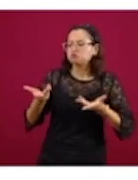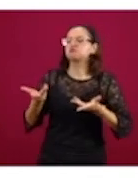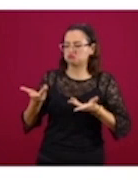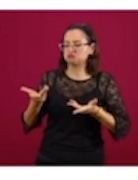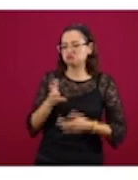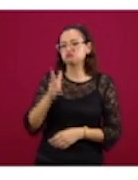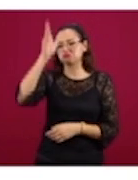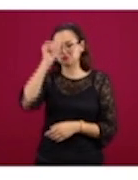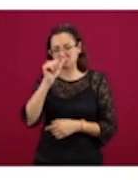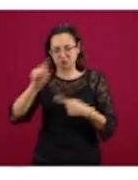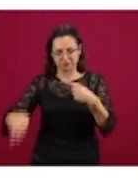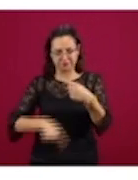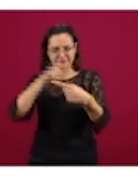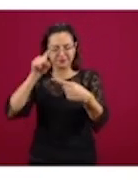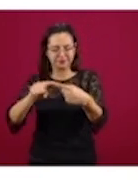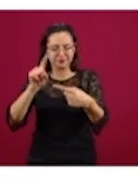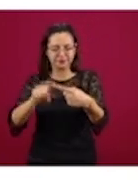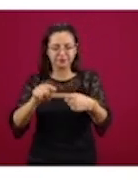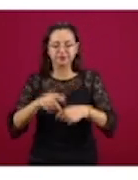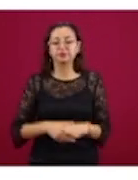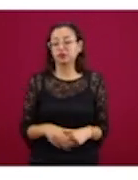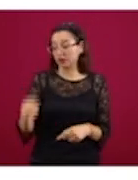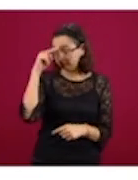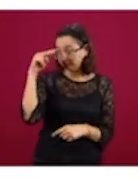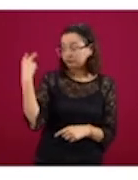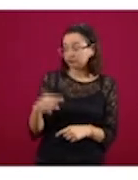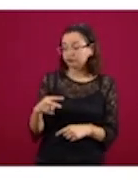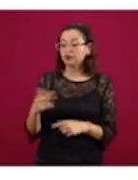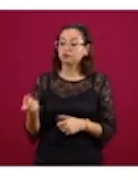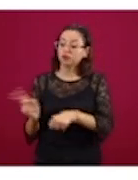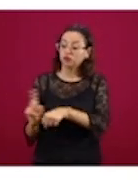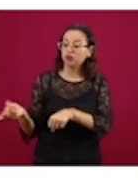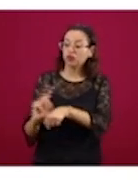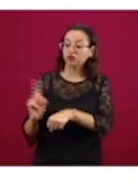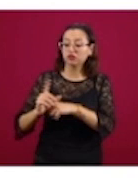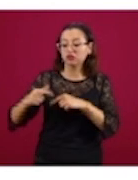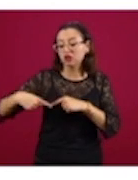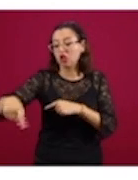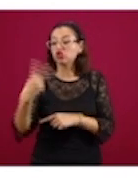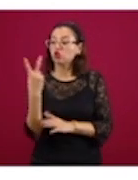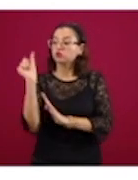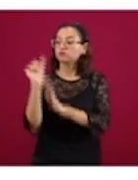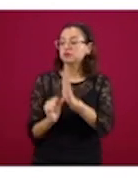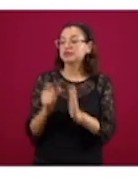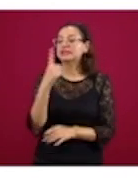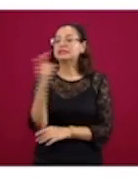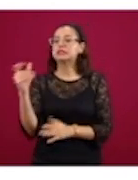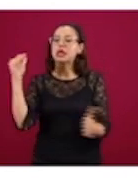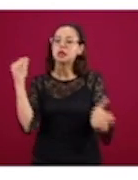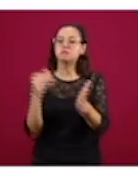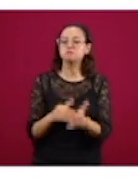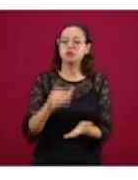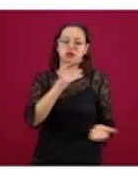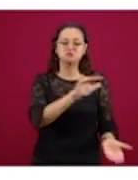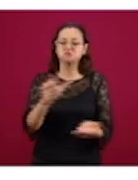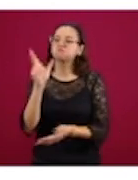términos. Uno, México disminuirá 100 mil barriles por día los próximos dos meses a partir del primero de